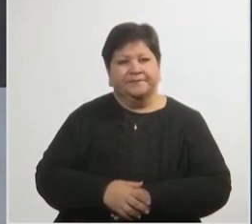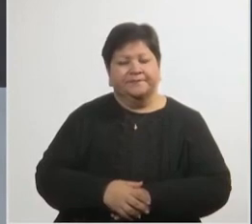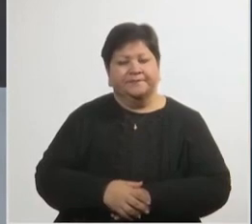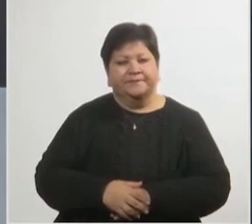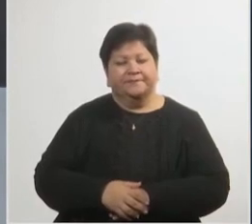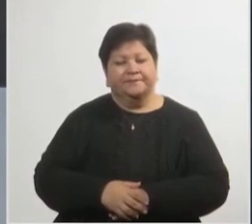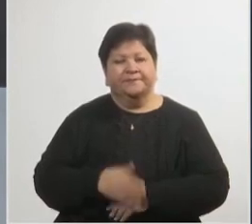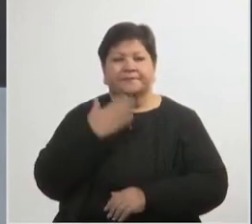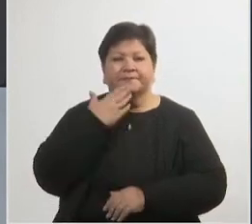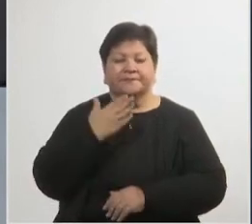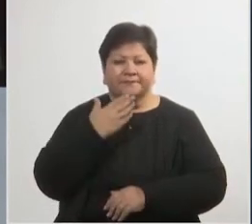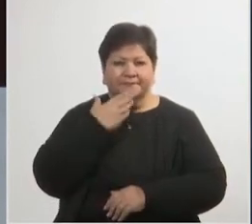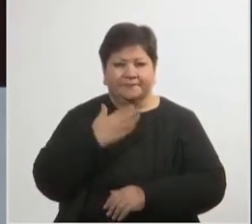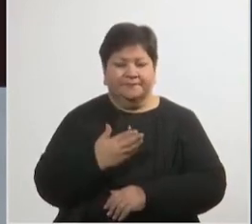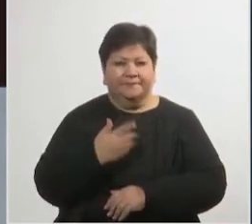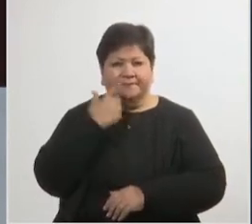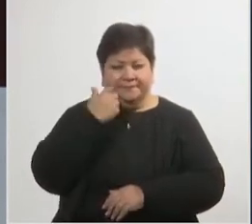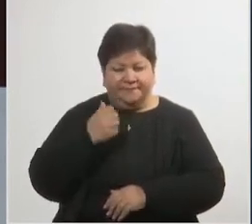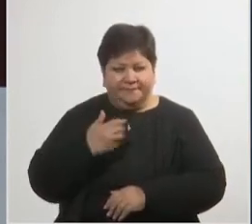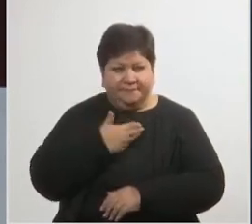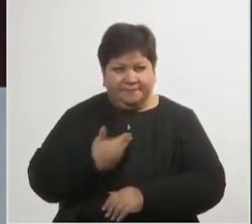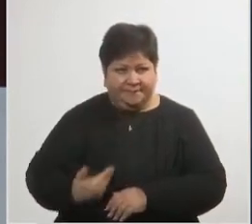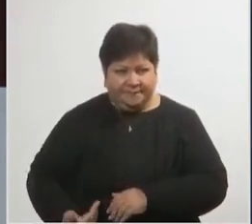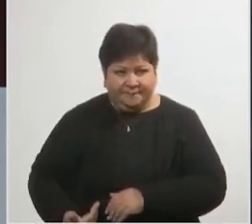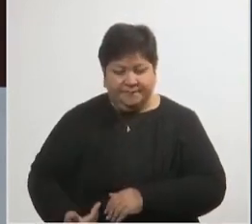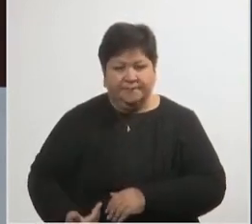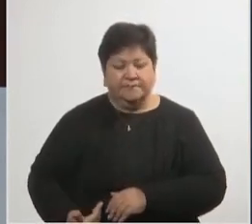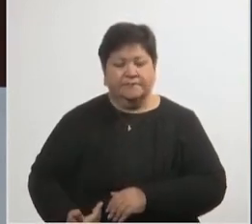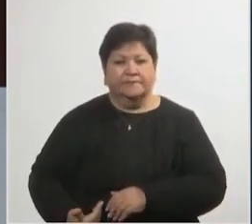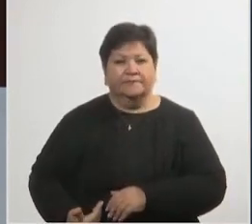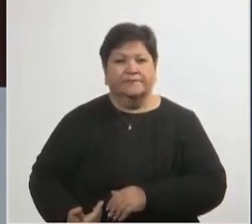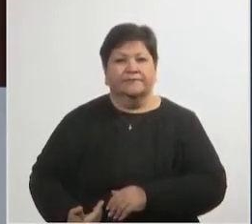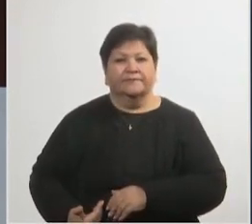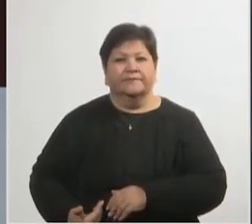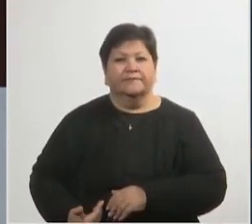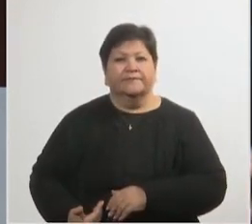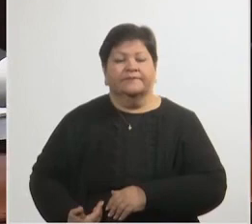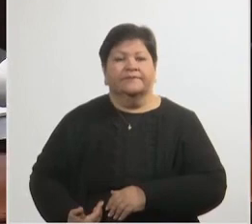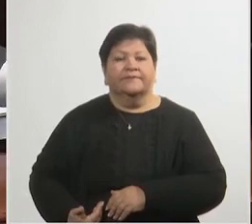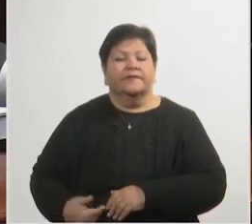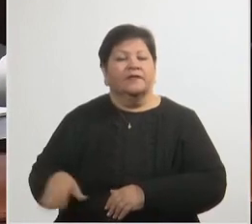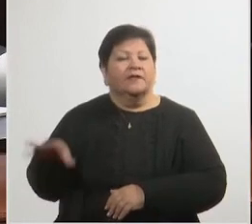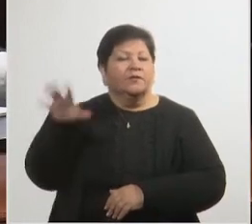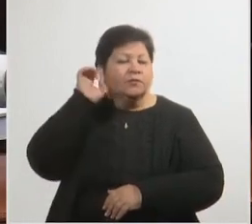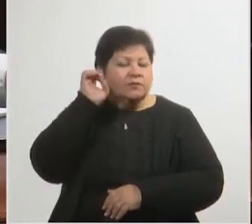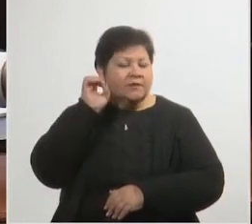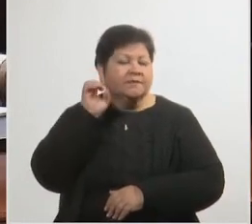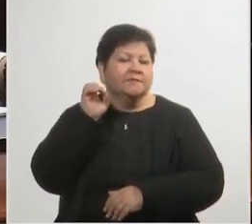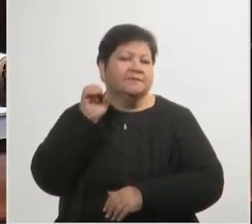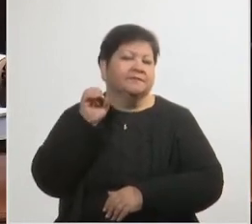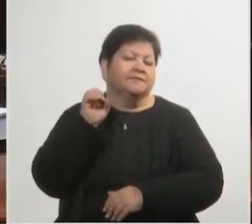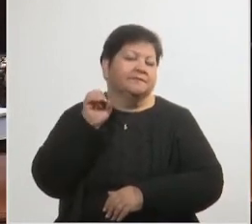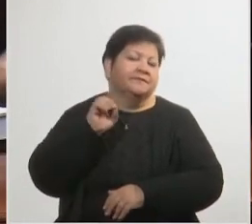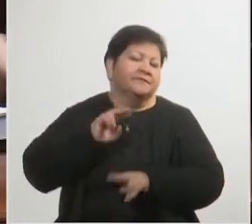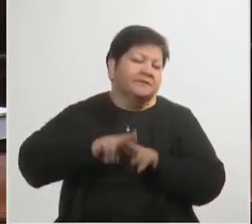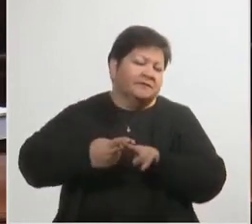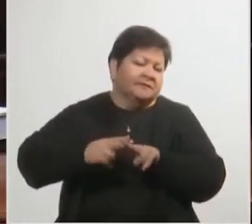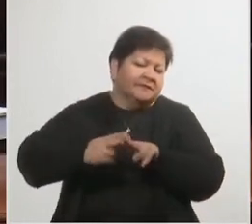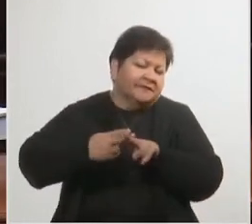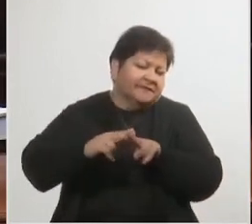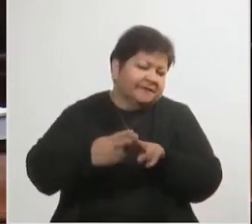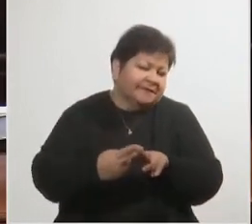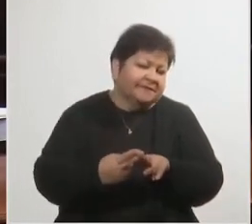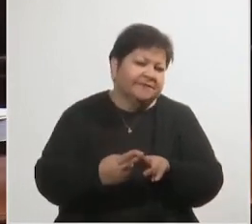Gracias, señor Presidente. Hemos escuchado una y otra vez